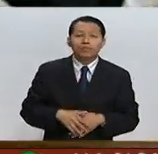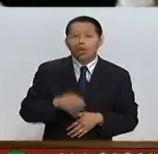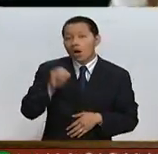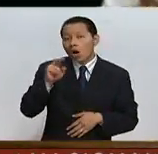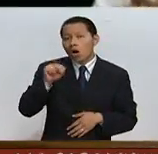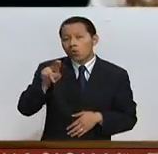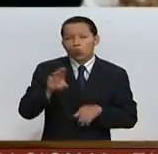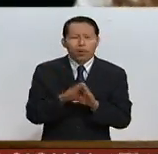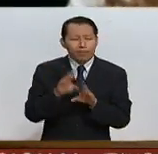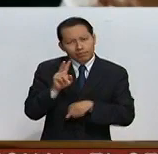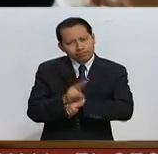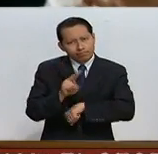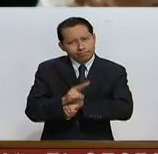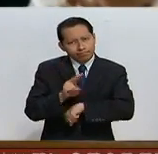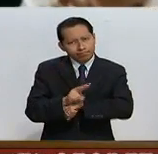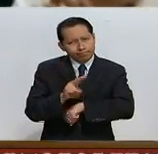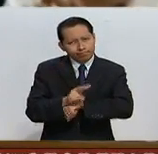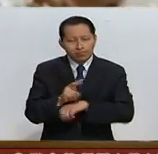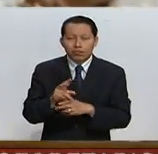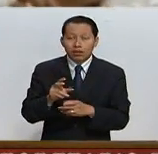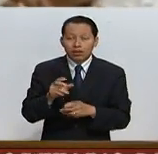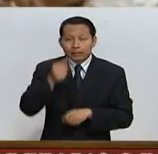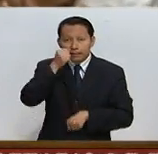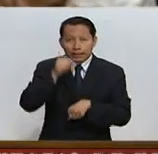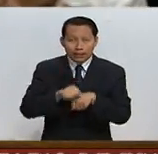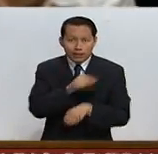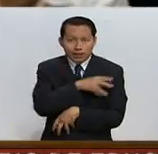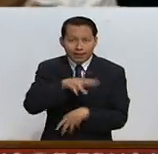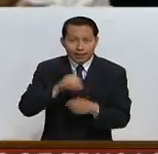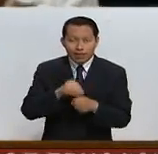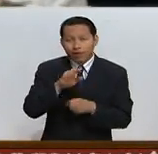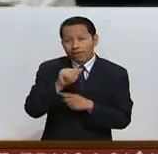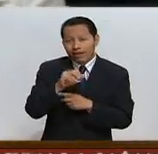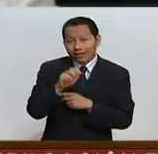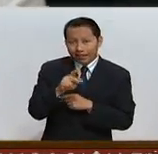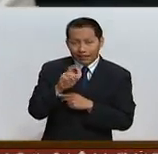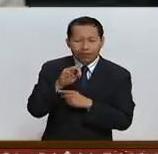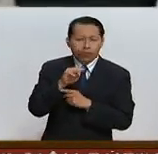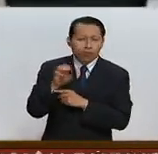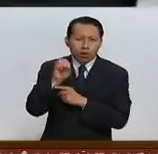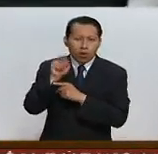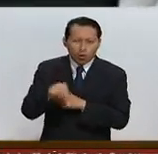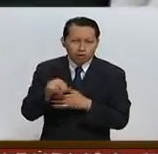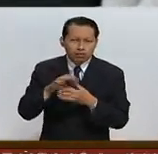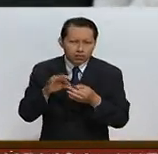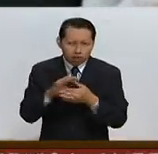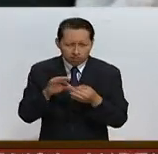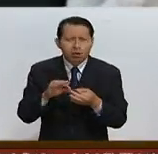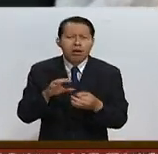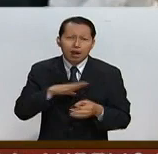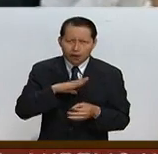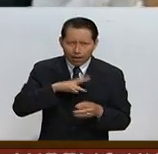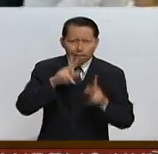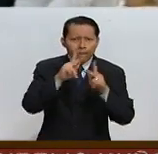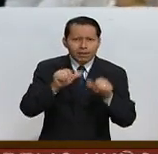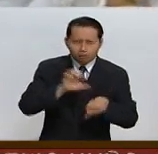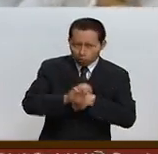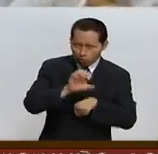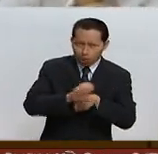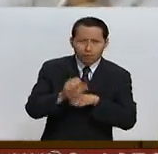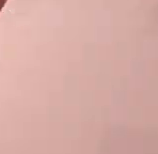encargada de verificar el desarme. Su secretario general Ban Ki-moon refrendó el compromiso del organismo con la paz en Colombia.